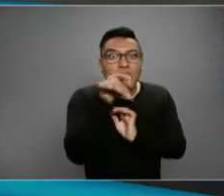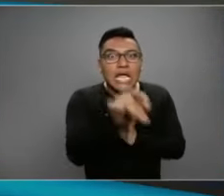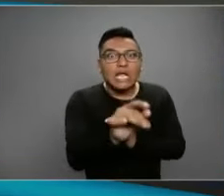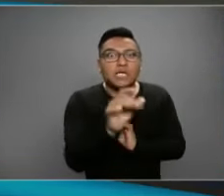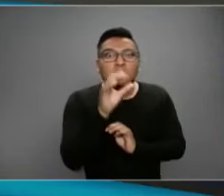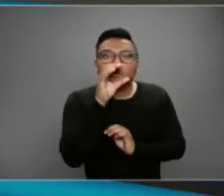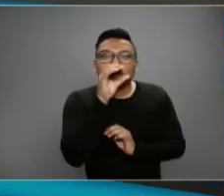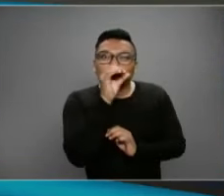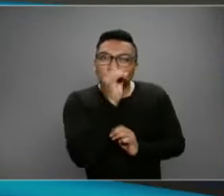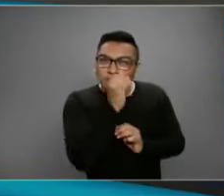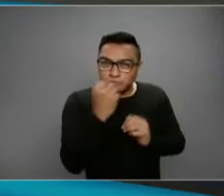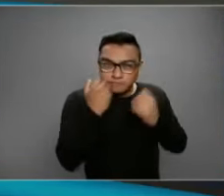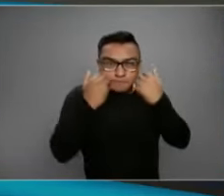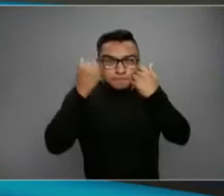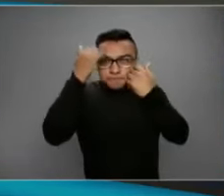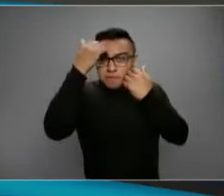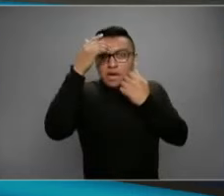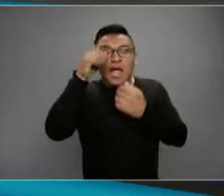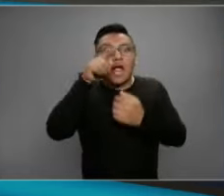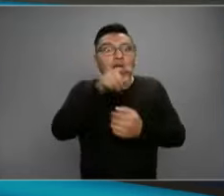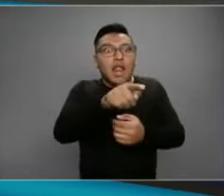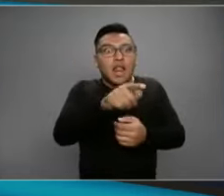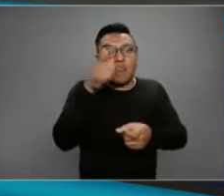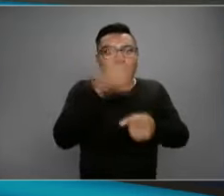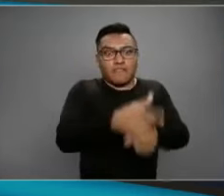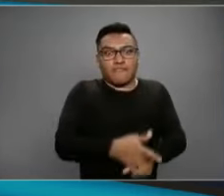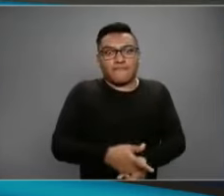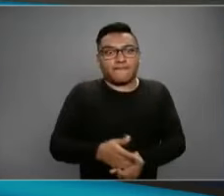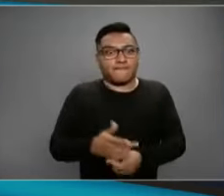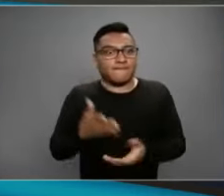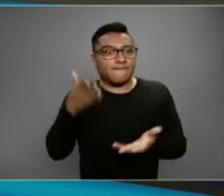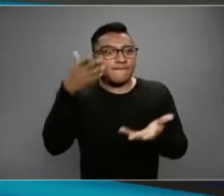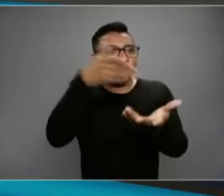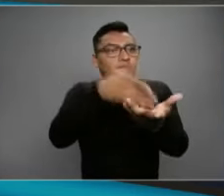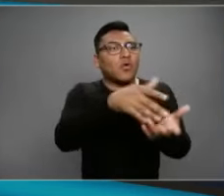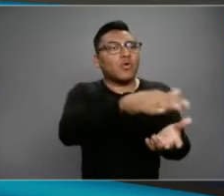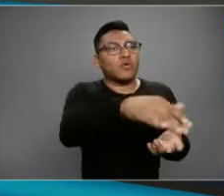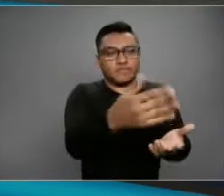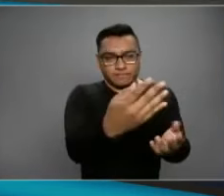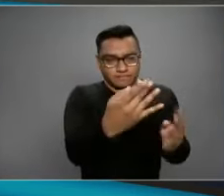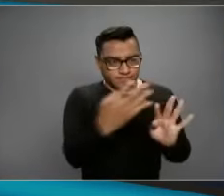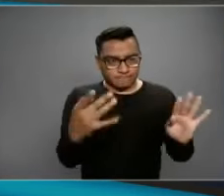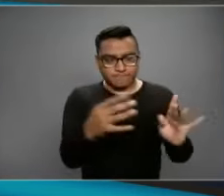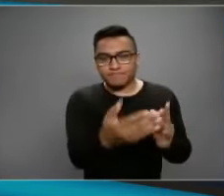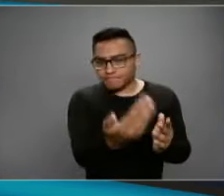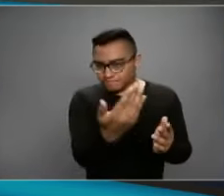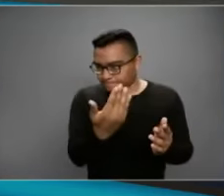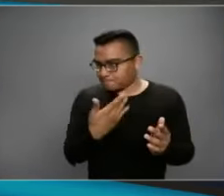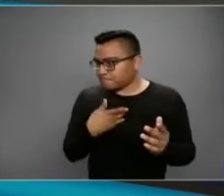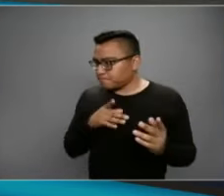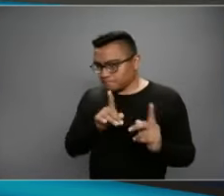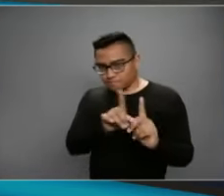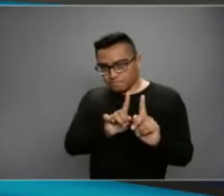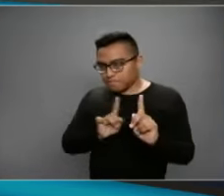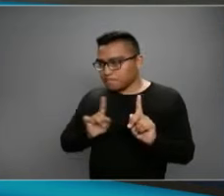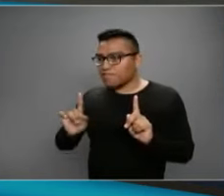pueda tener un cuadro de fiebre, a esa persona se le aborda, se le retira de la fila y se le hace una